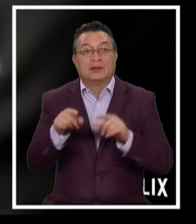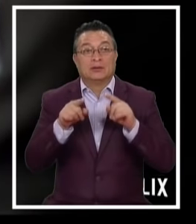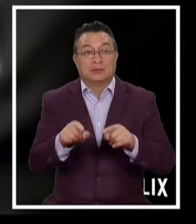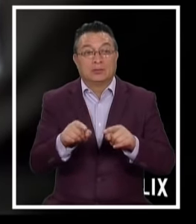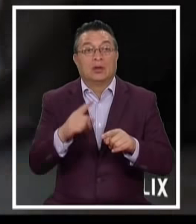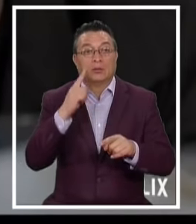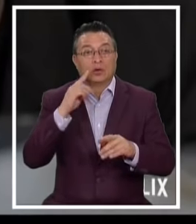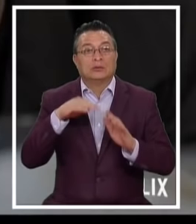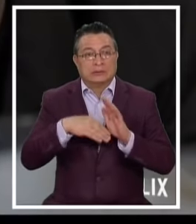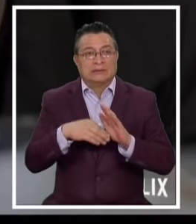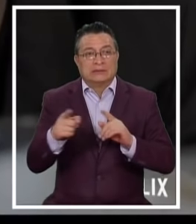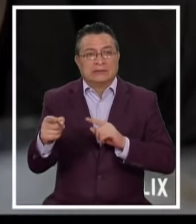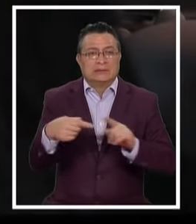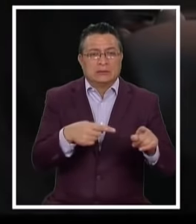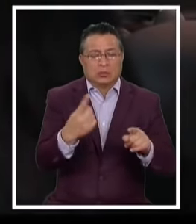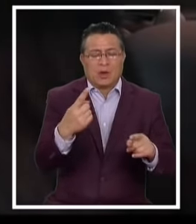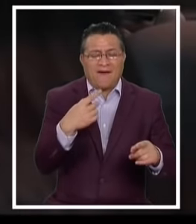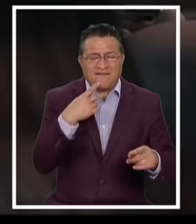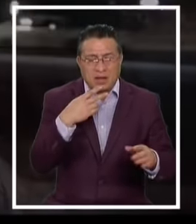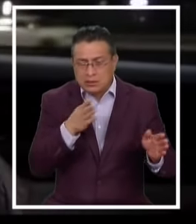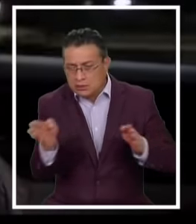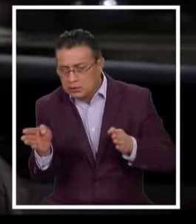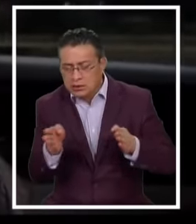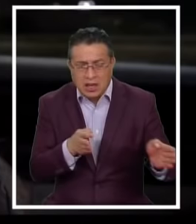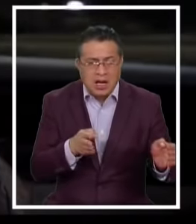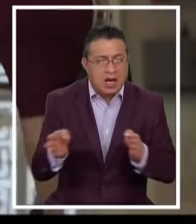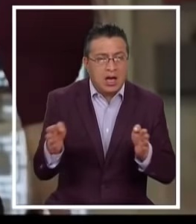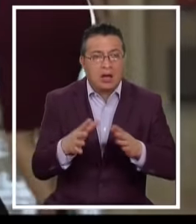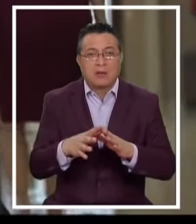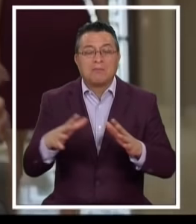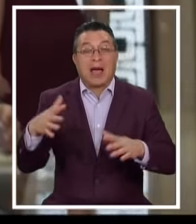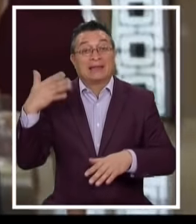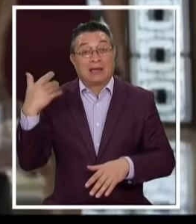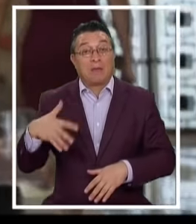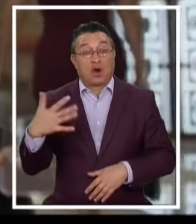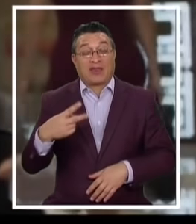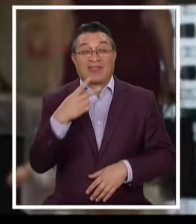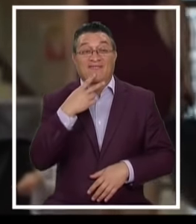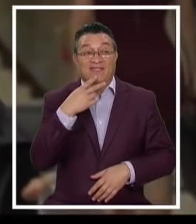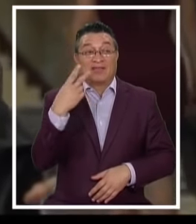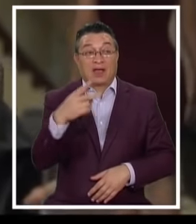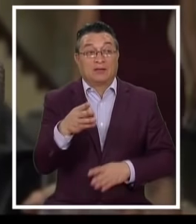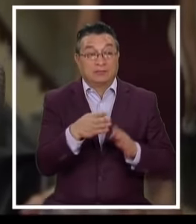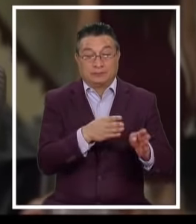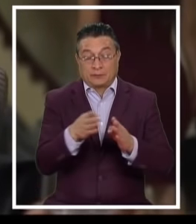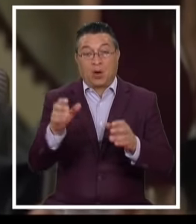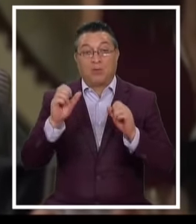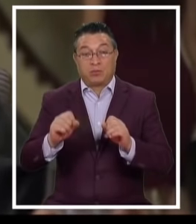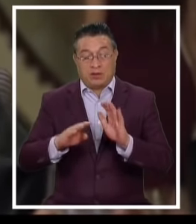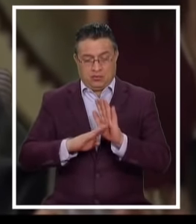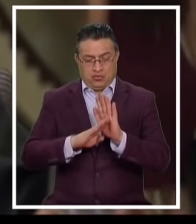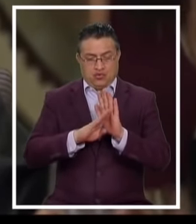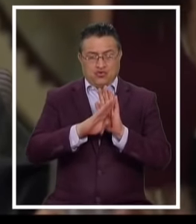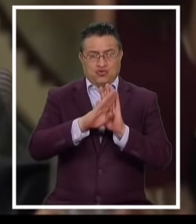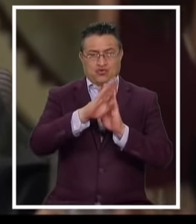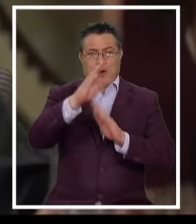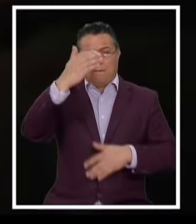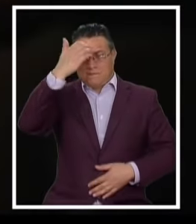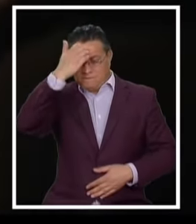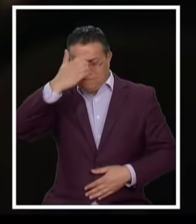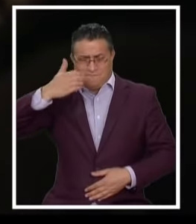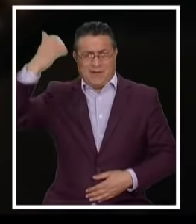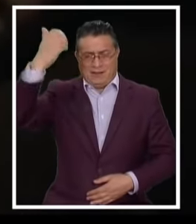Malabareando Con mil y un cosas A la vez ¿No? Son los años Más importantes De su carrera Donde logra Llegar a la